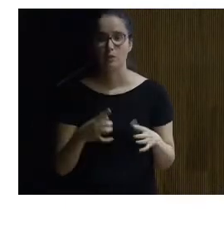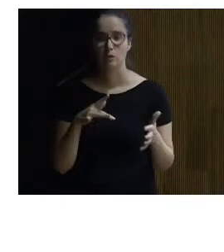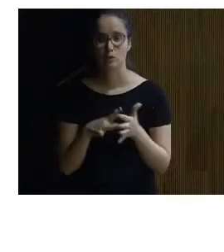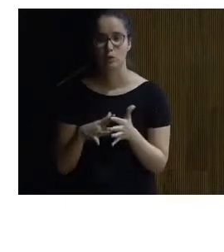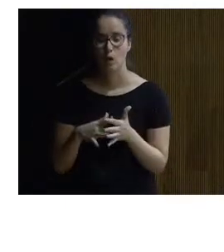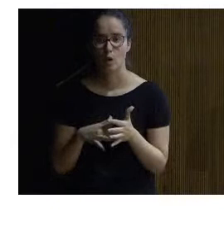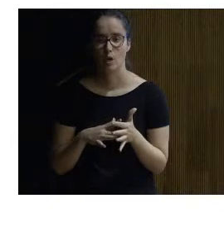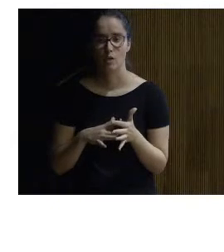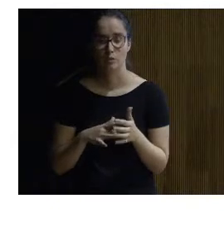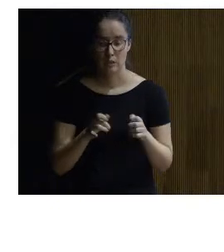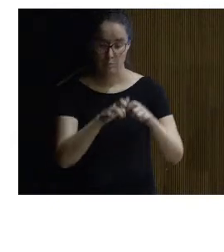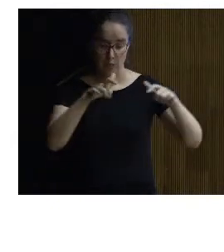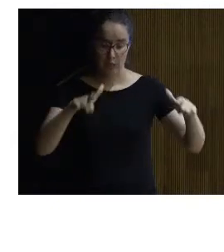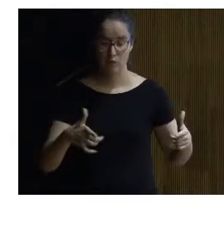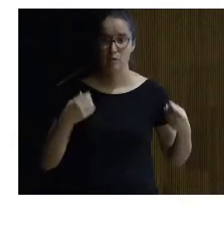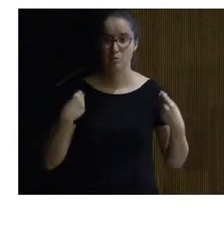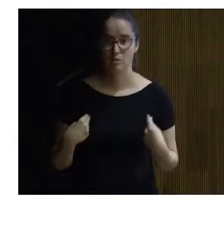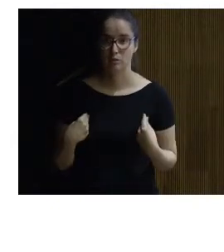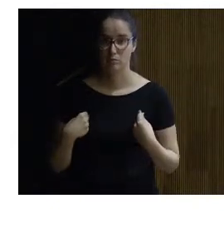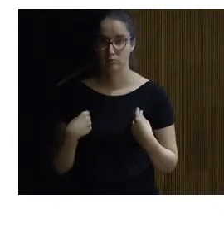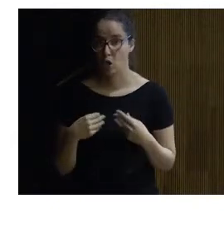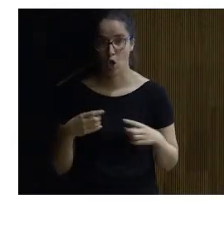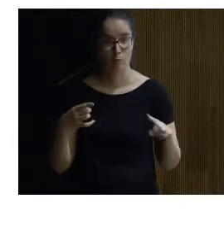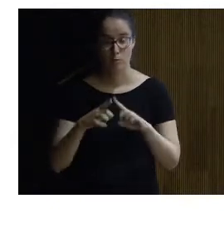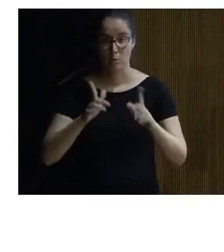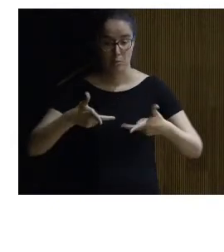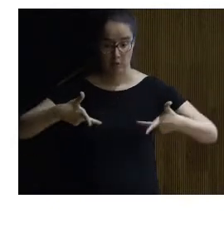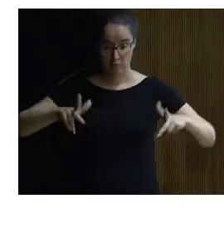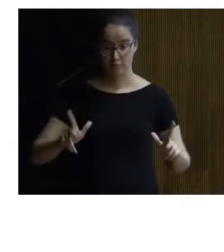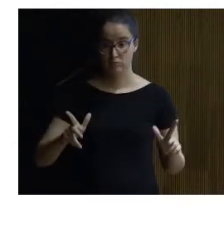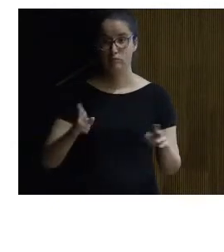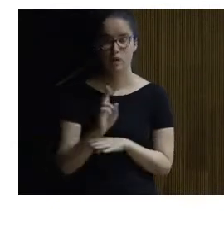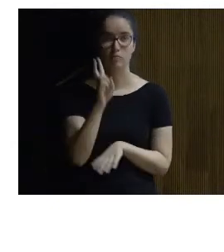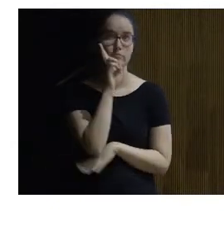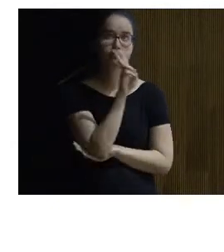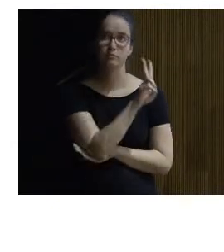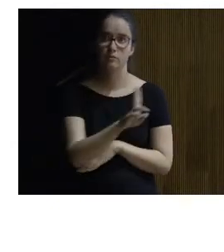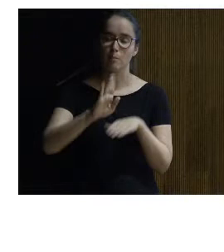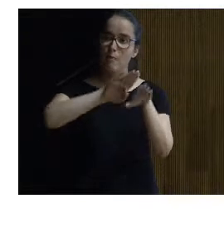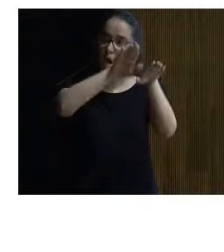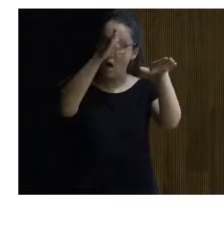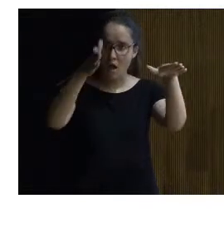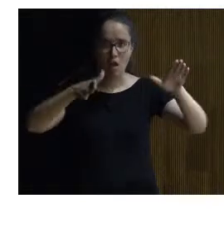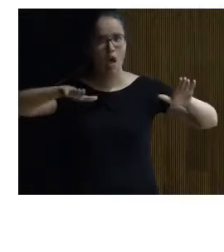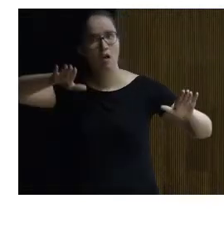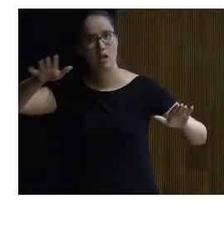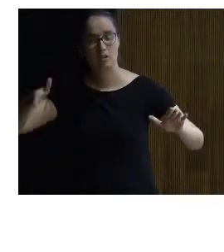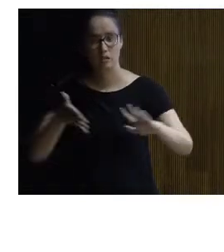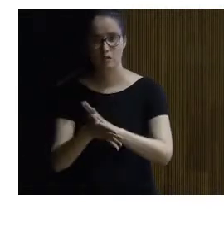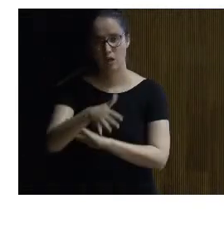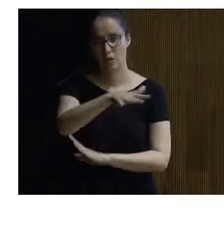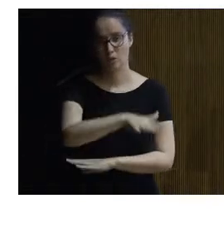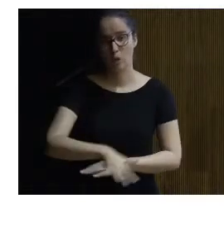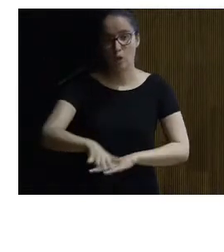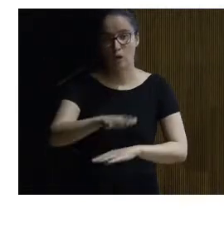esas plataformas donde simplemente sentarse a contemplar el paisaje o lo que este lugar